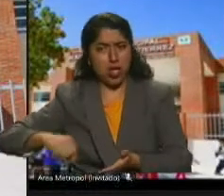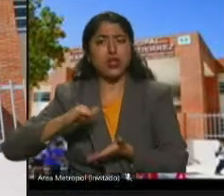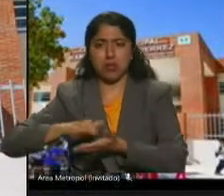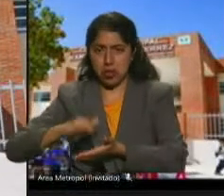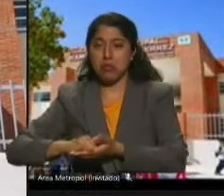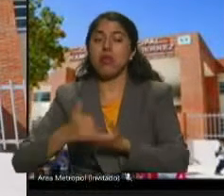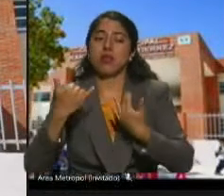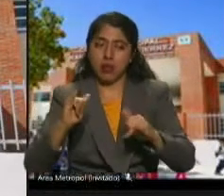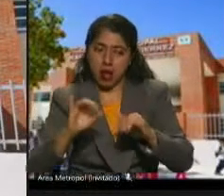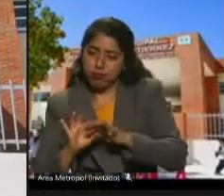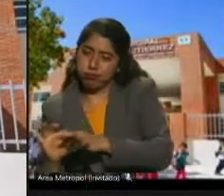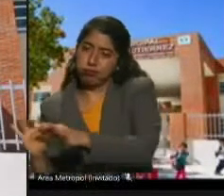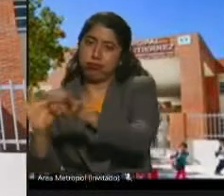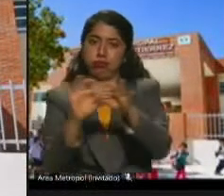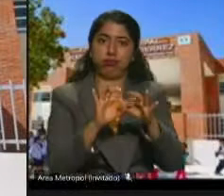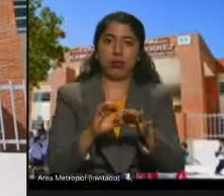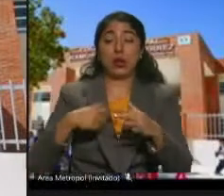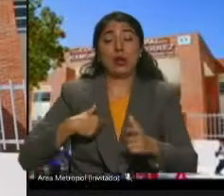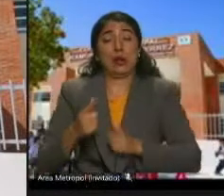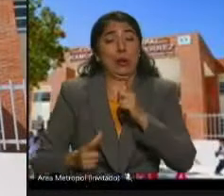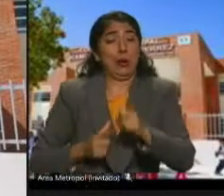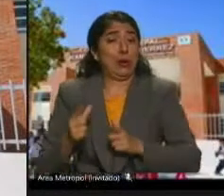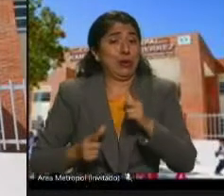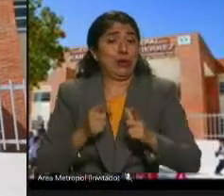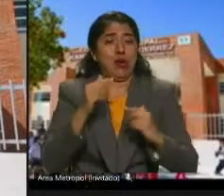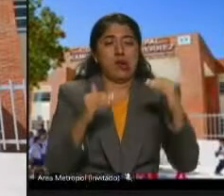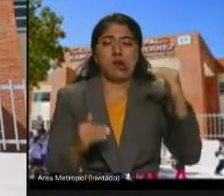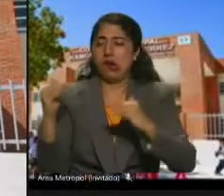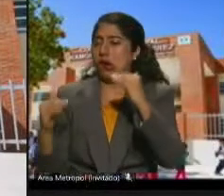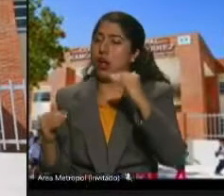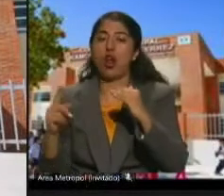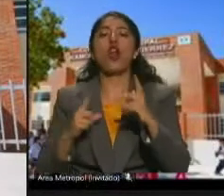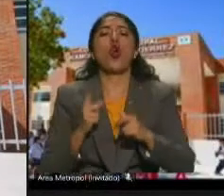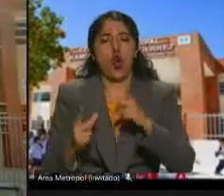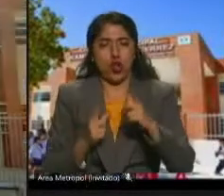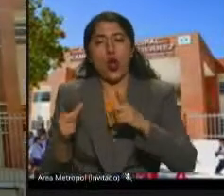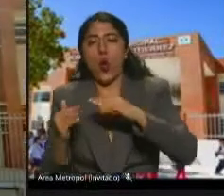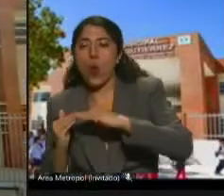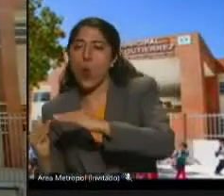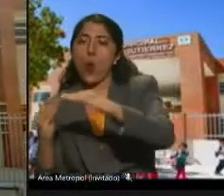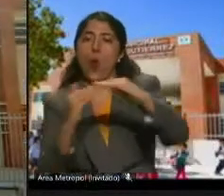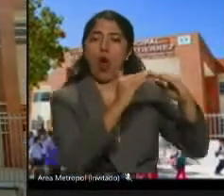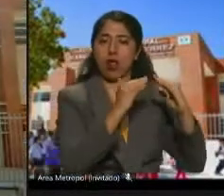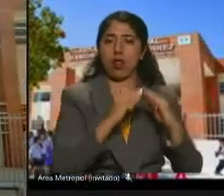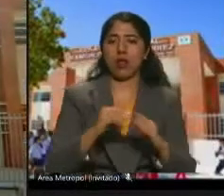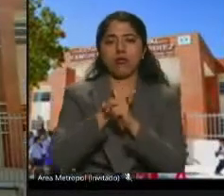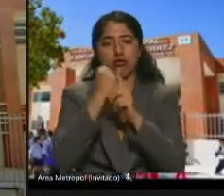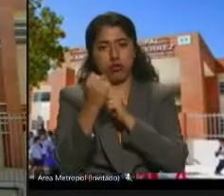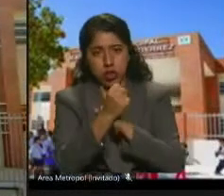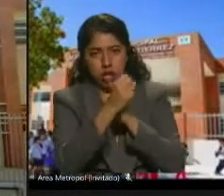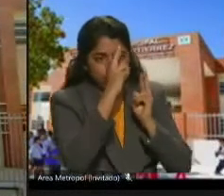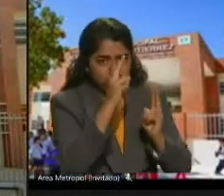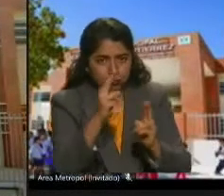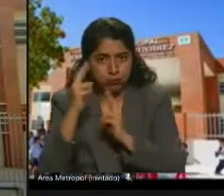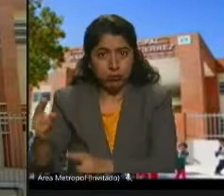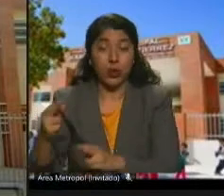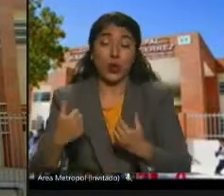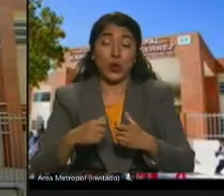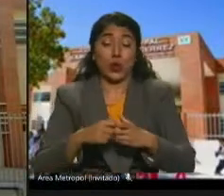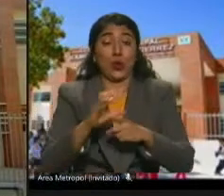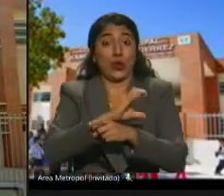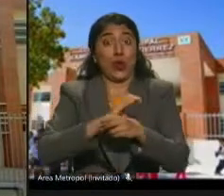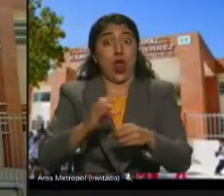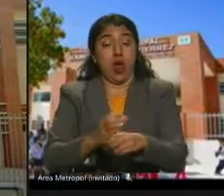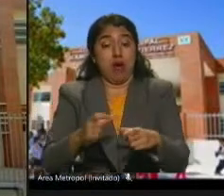estamos luchando por esta igualdad social en una ciudad en constante crecimiento. Esta es la transformación,